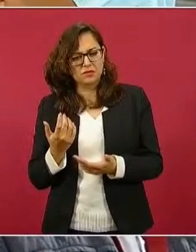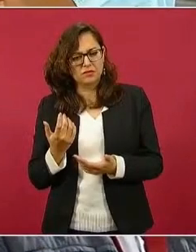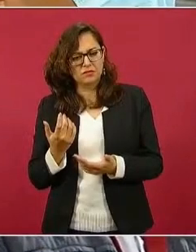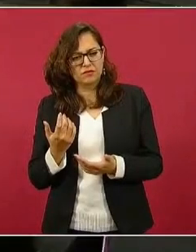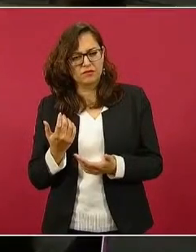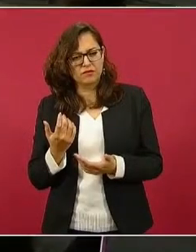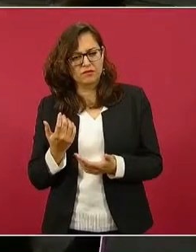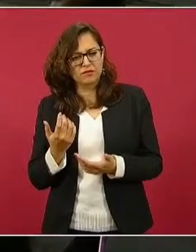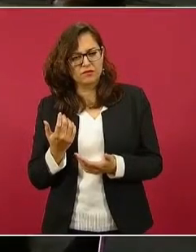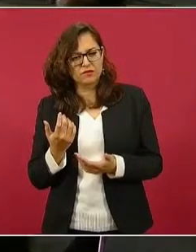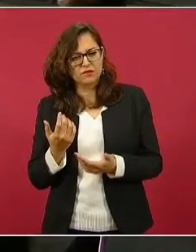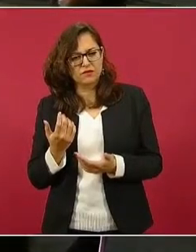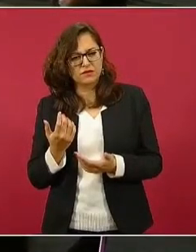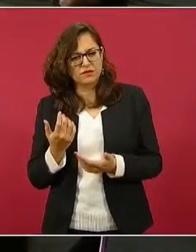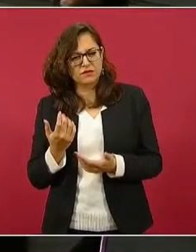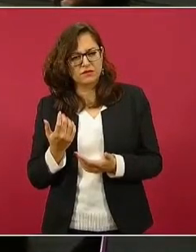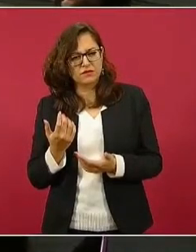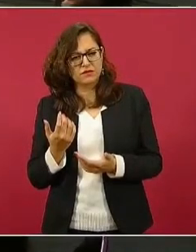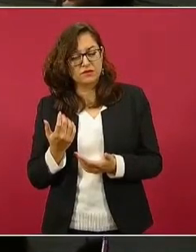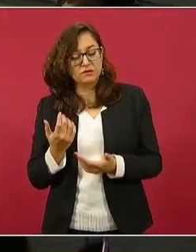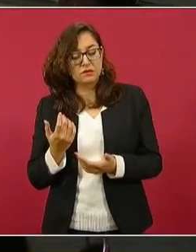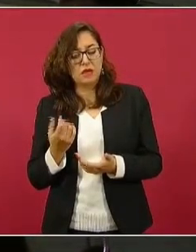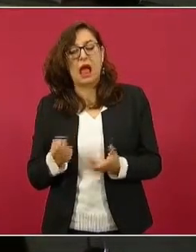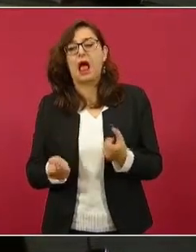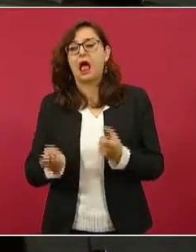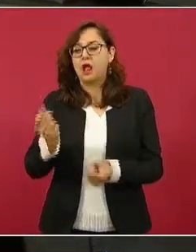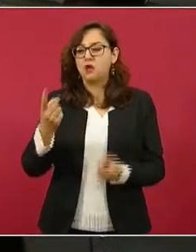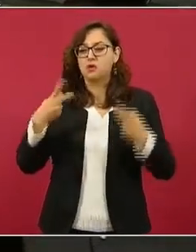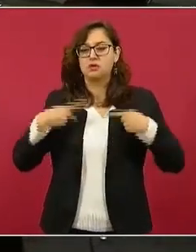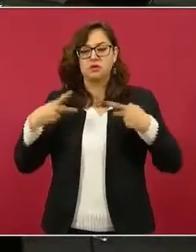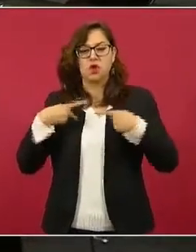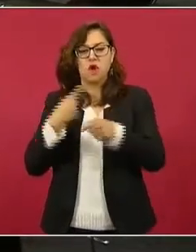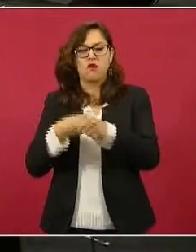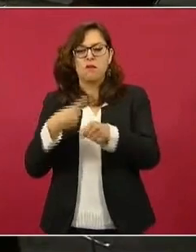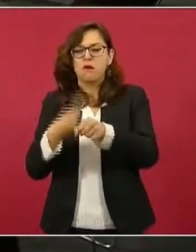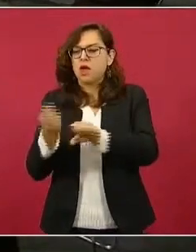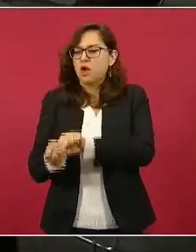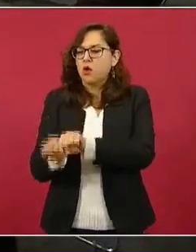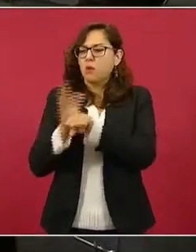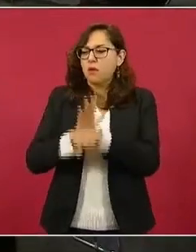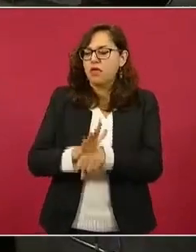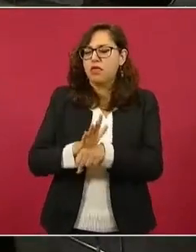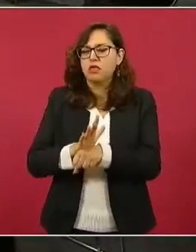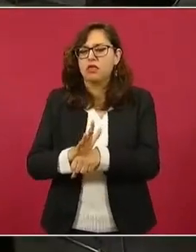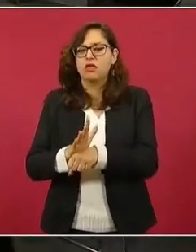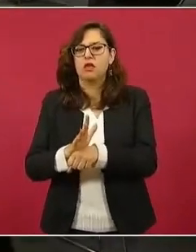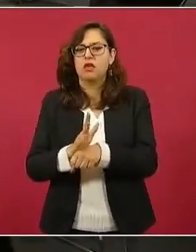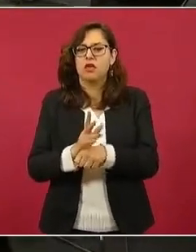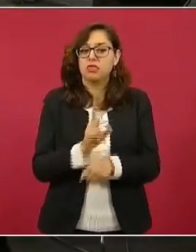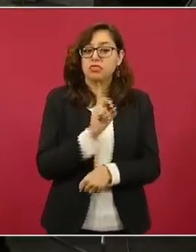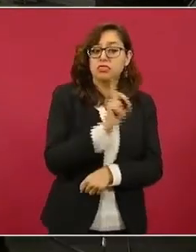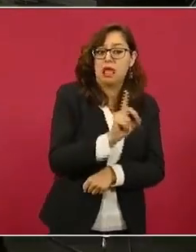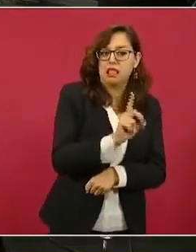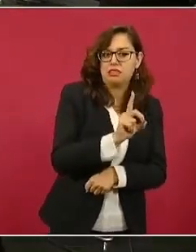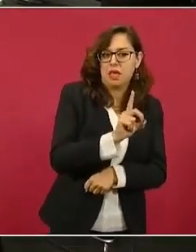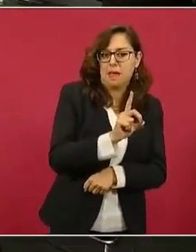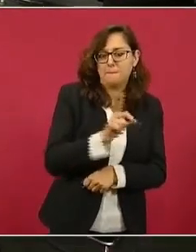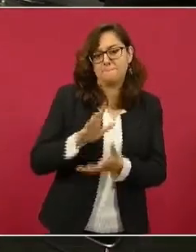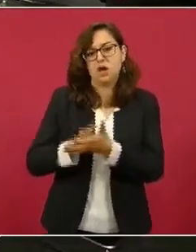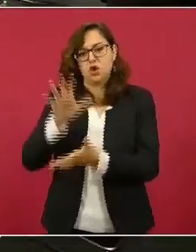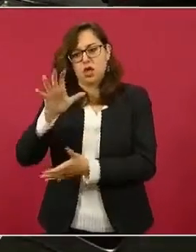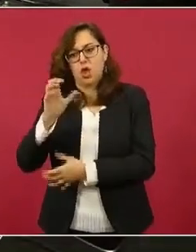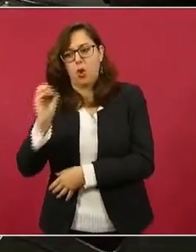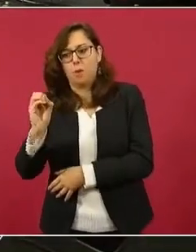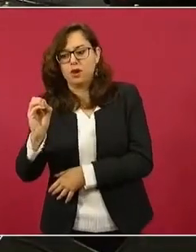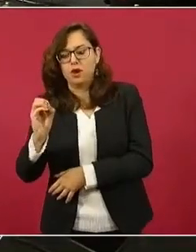la variante anterior y cómo se evaluó, cómo se hizo este equilibrio, porque en efecto podrían estar asistiendo a trabajar